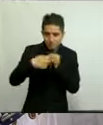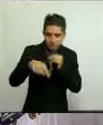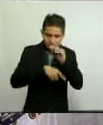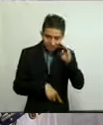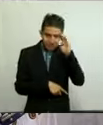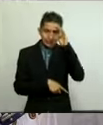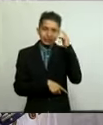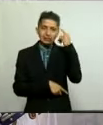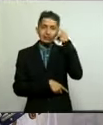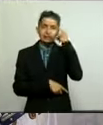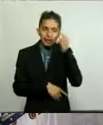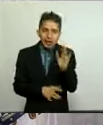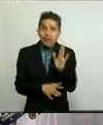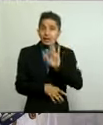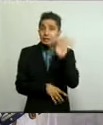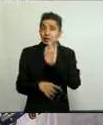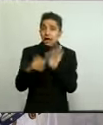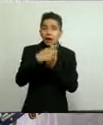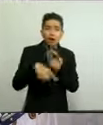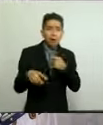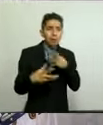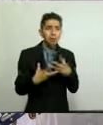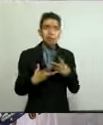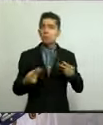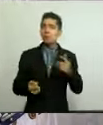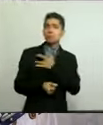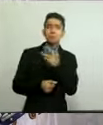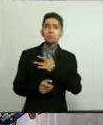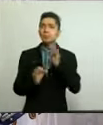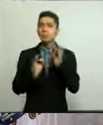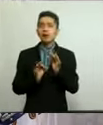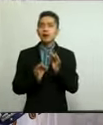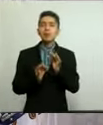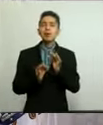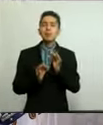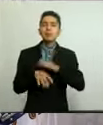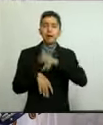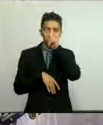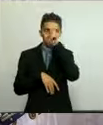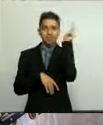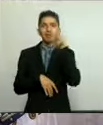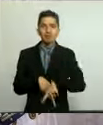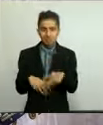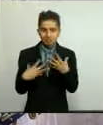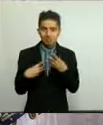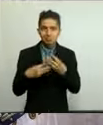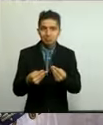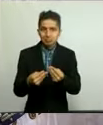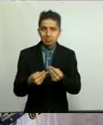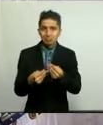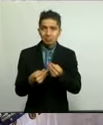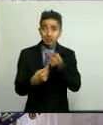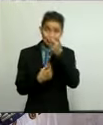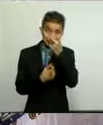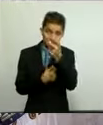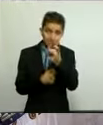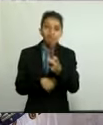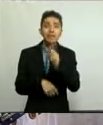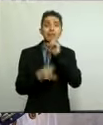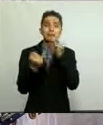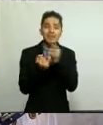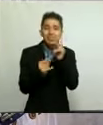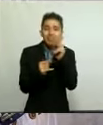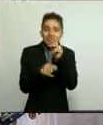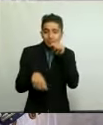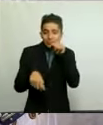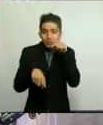de que si nos relajamos en las medidas todo se puede empeorar. En esta temporada se suma el dengue,